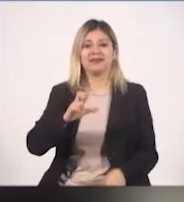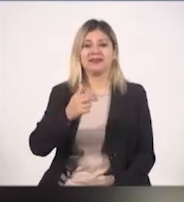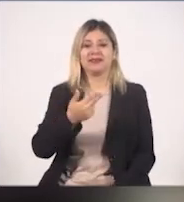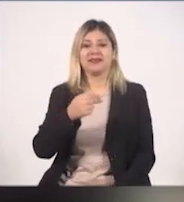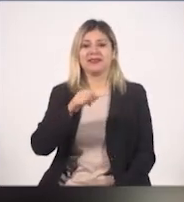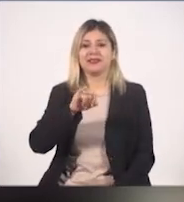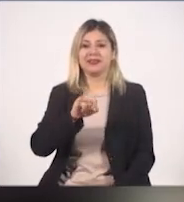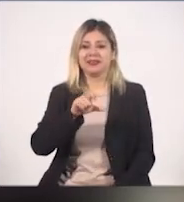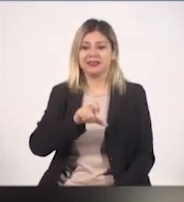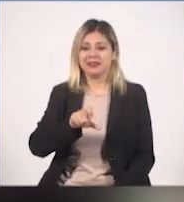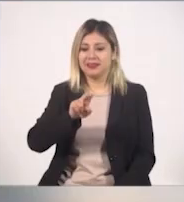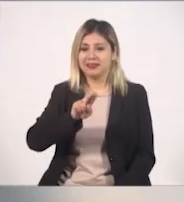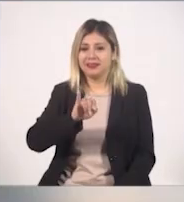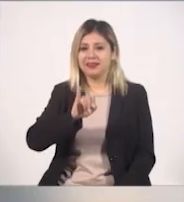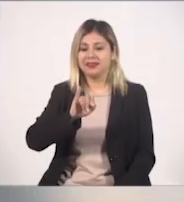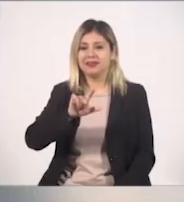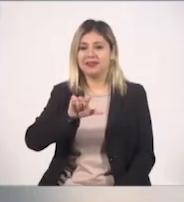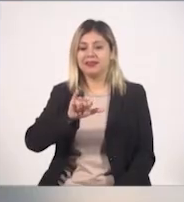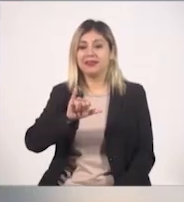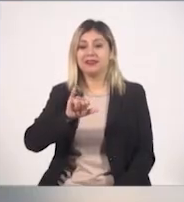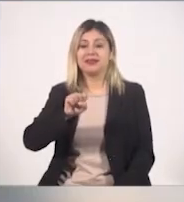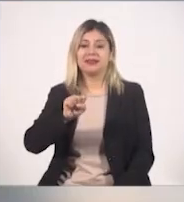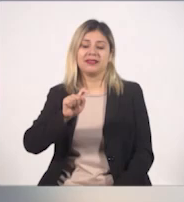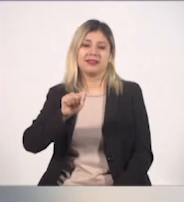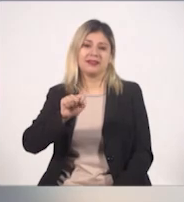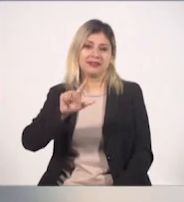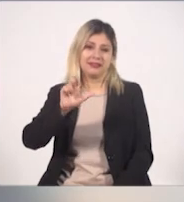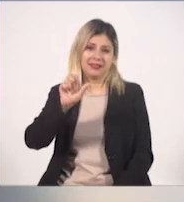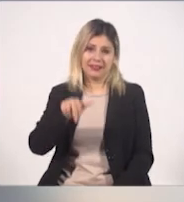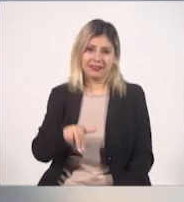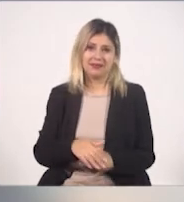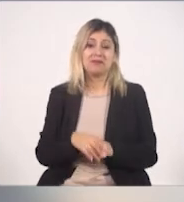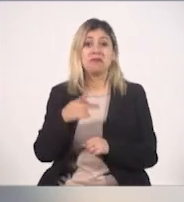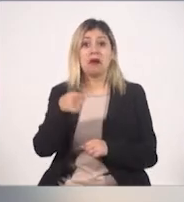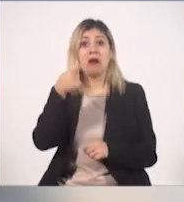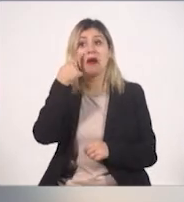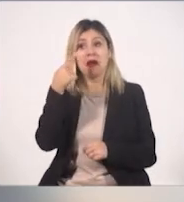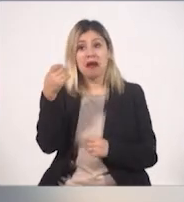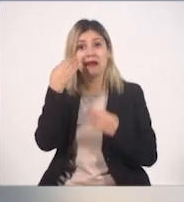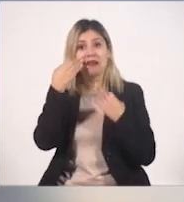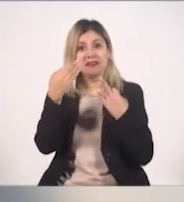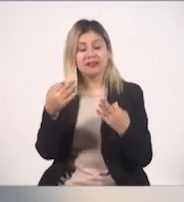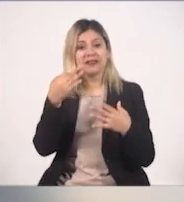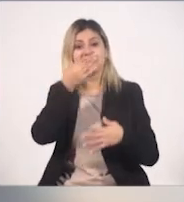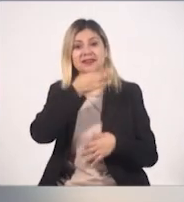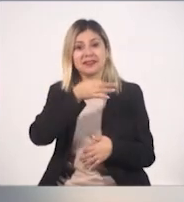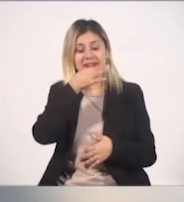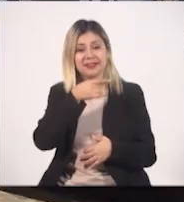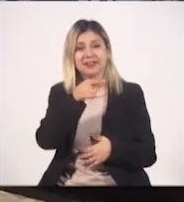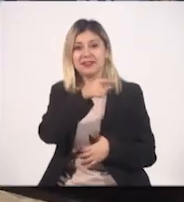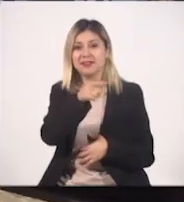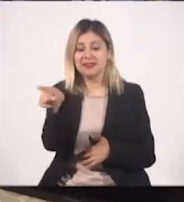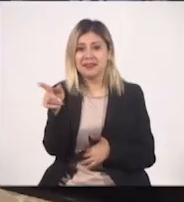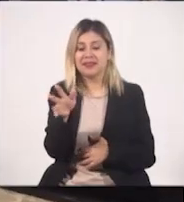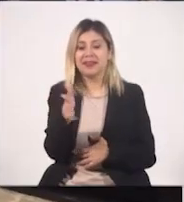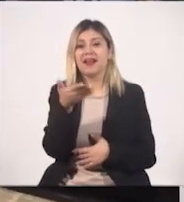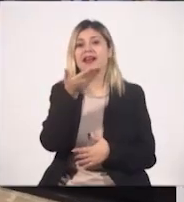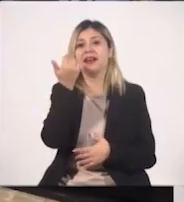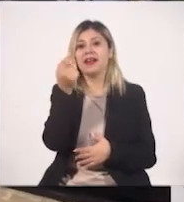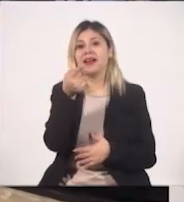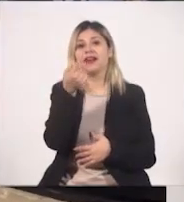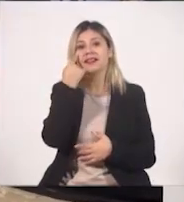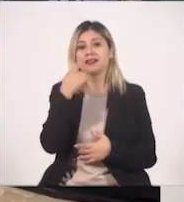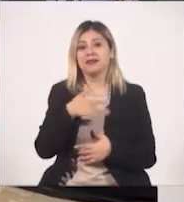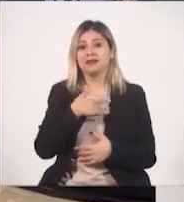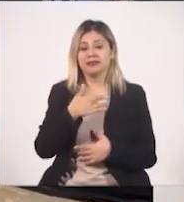En este momento estamos viendo las imágenes de estos festivales para que usted se den una idea, si es que no tiene todavía la